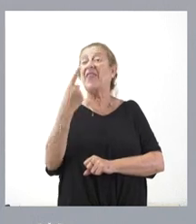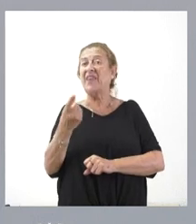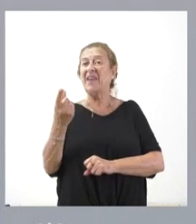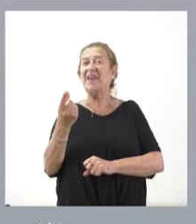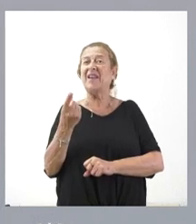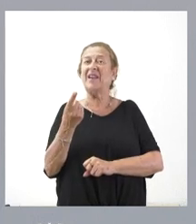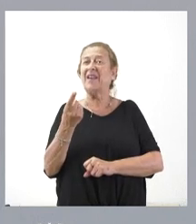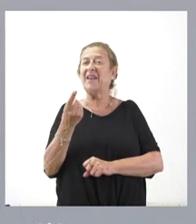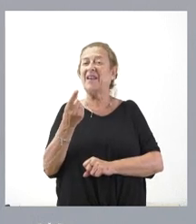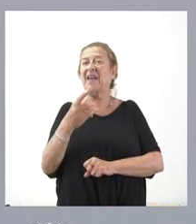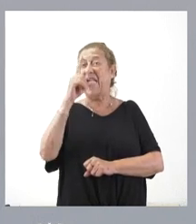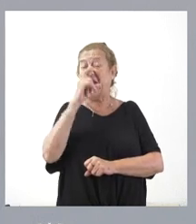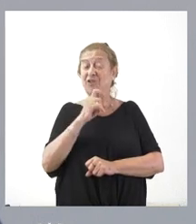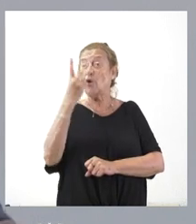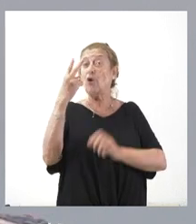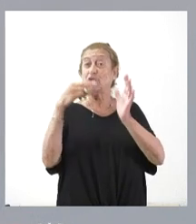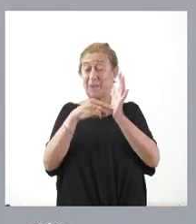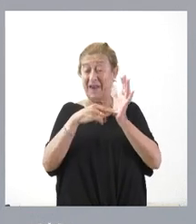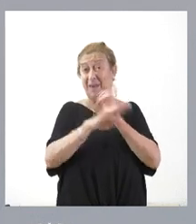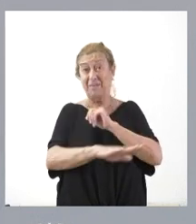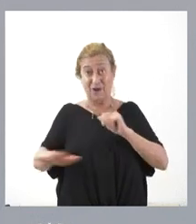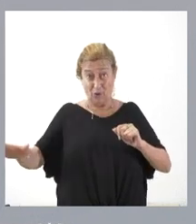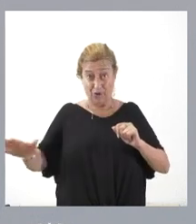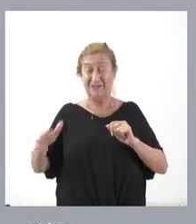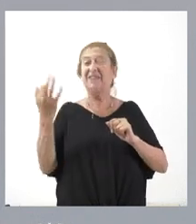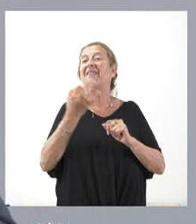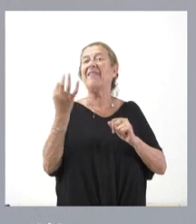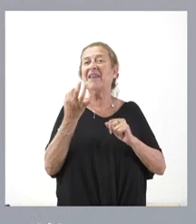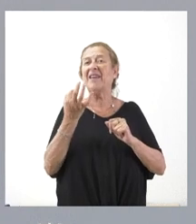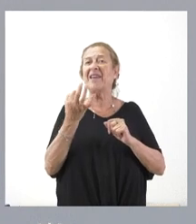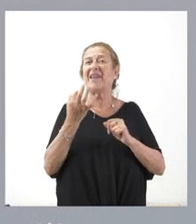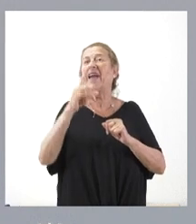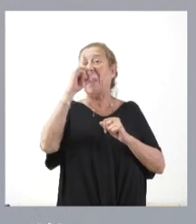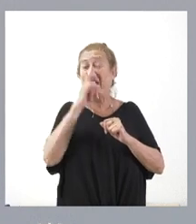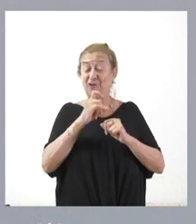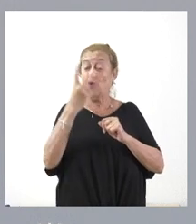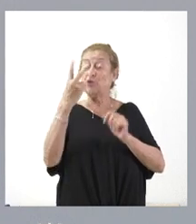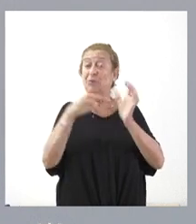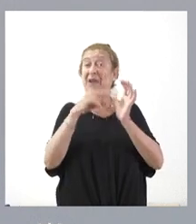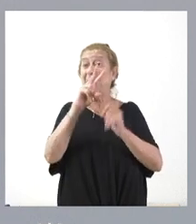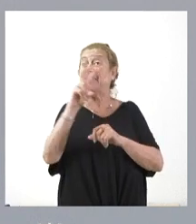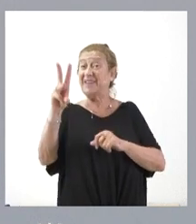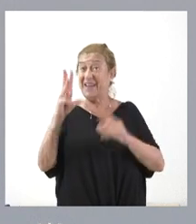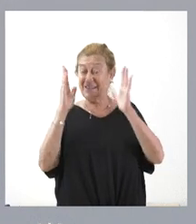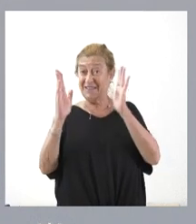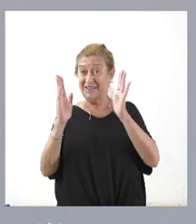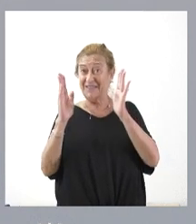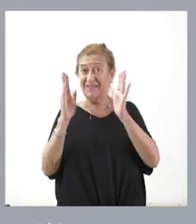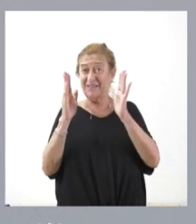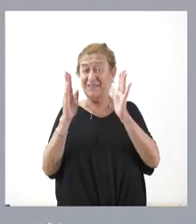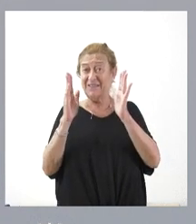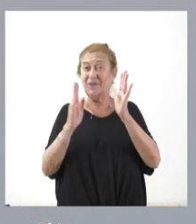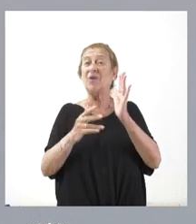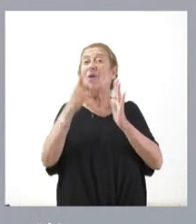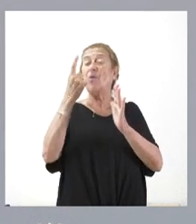Señalar, en el año 2000, los menores que corresponden al año 2023, fue